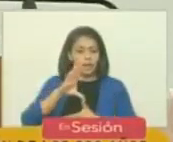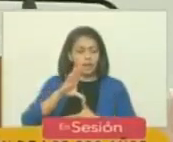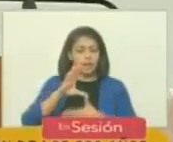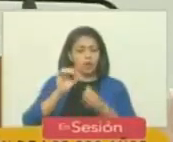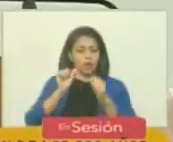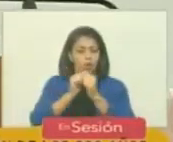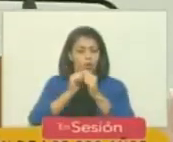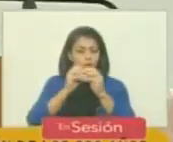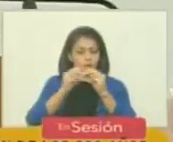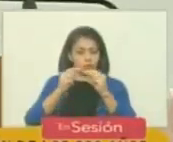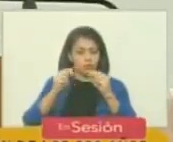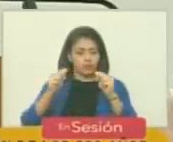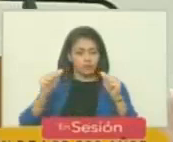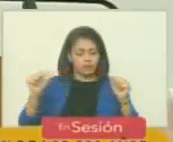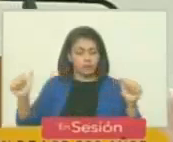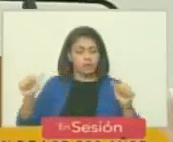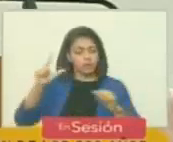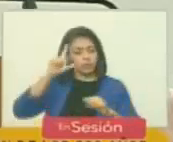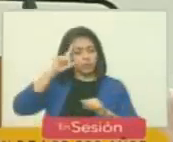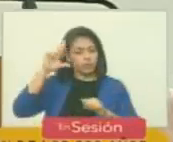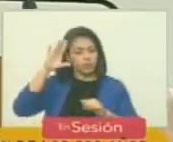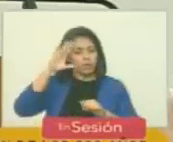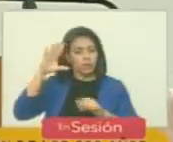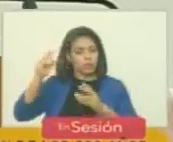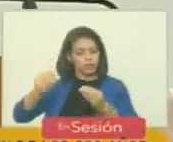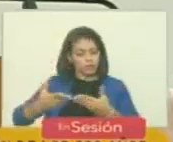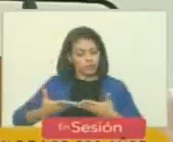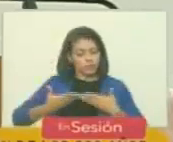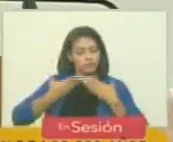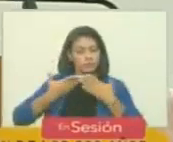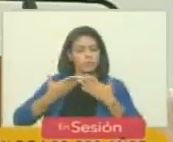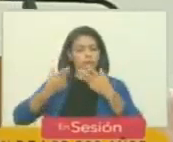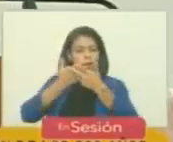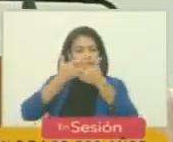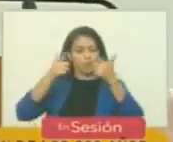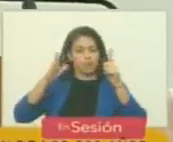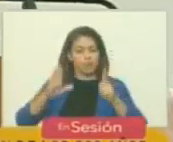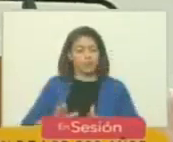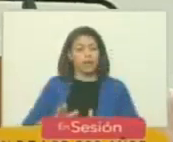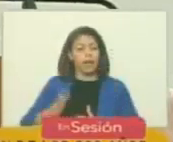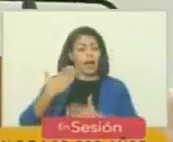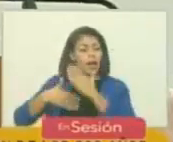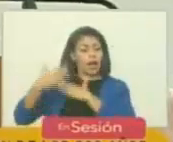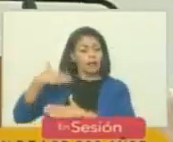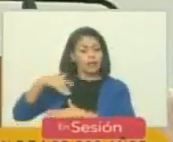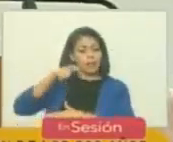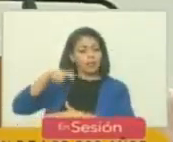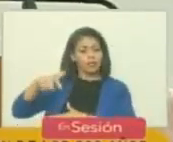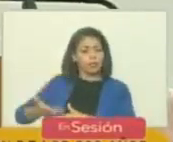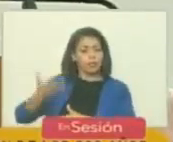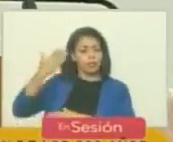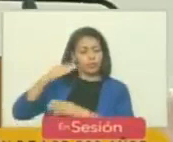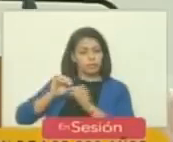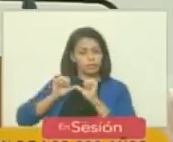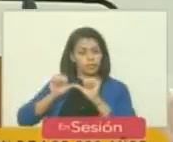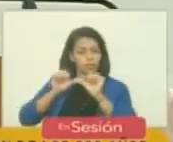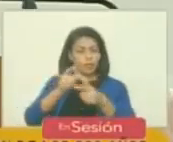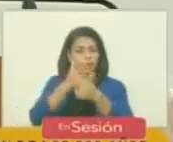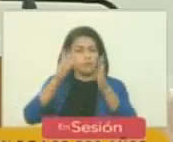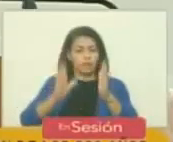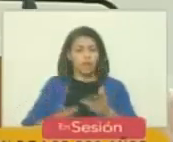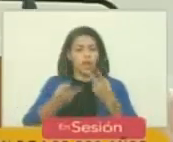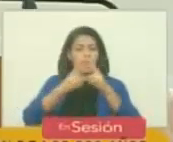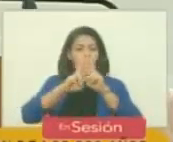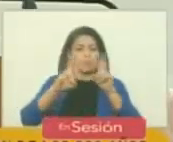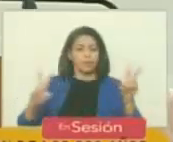continente que soñamos y que merecemos para que la libertad que sembraron nuestros libertadores se mantenga todo evento para que la